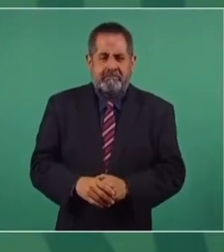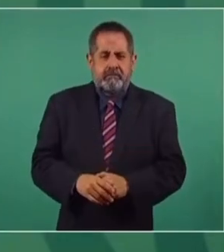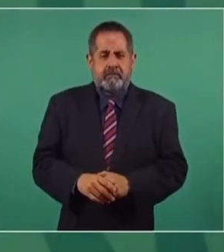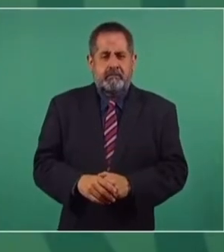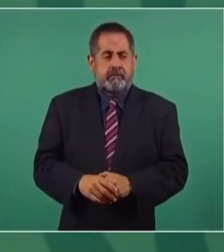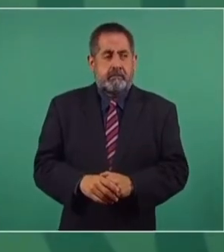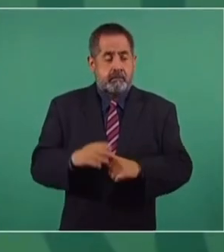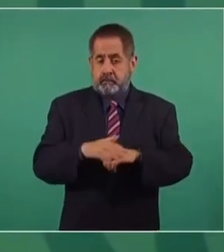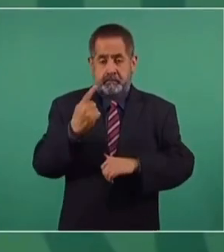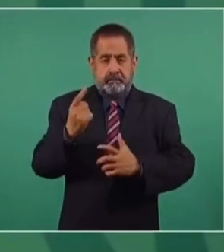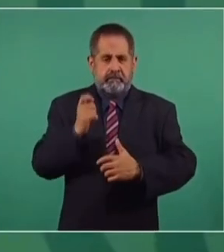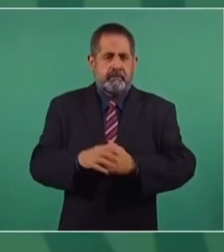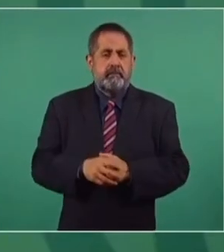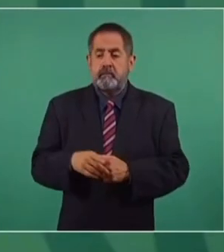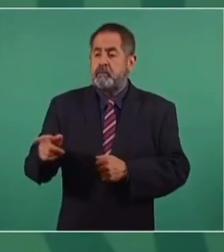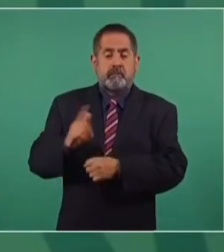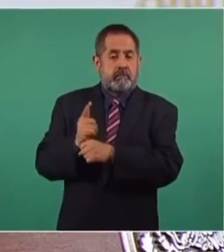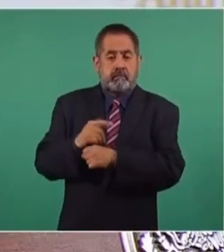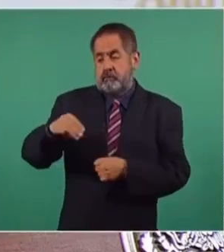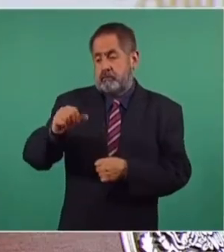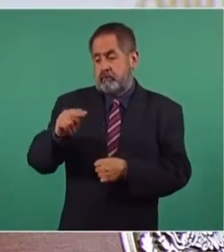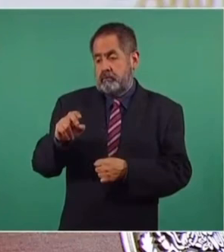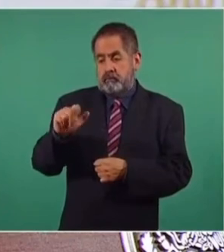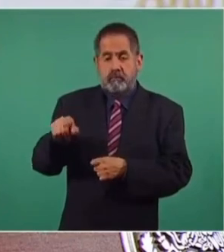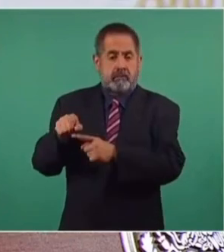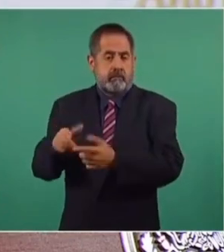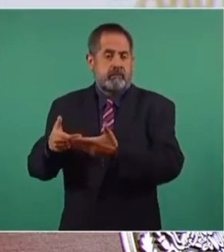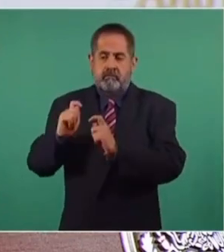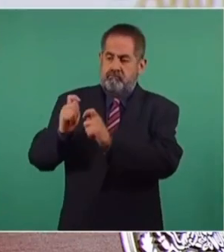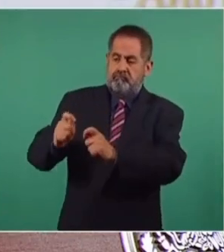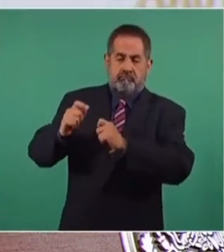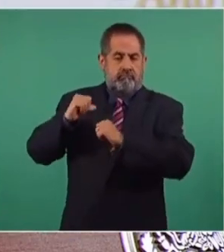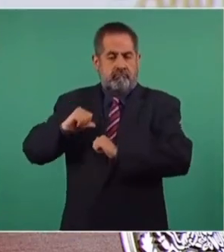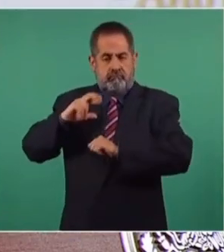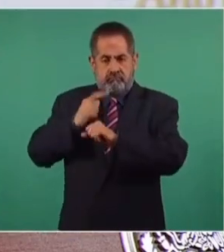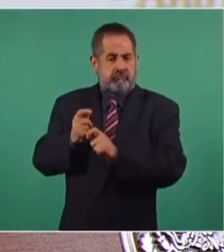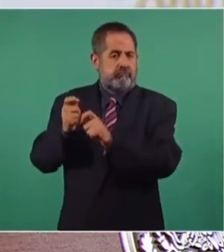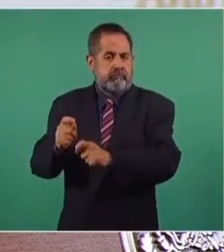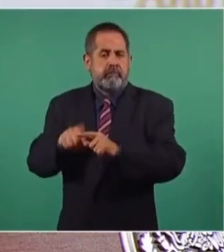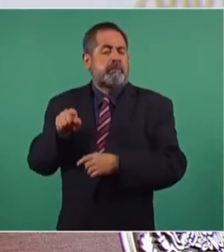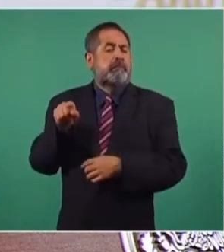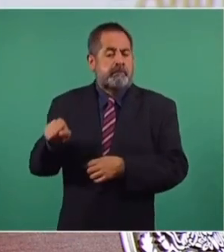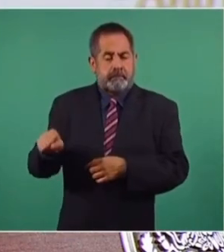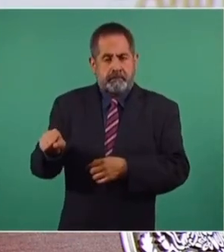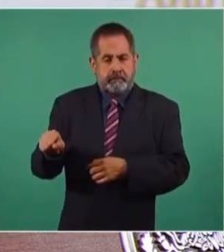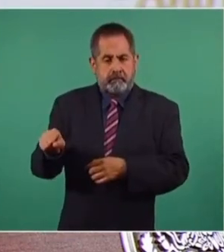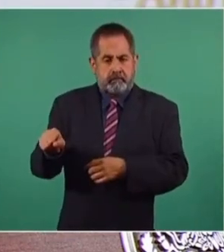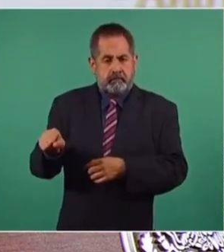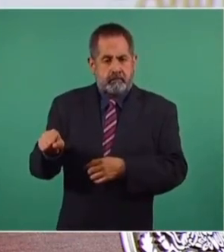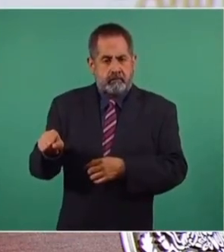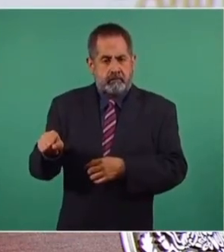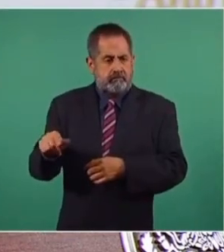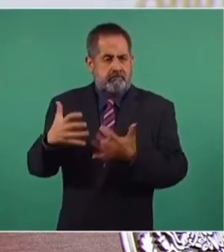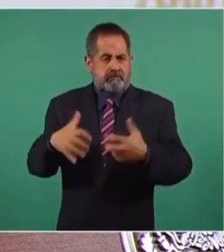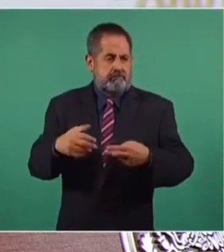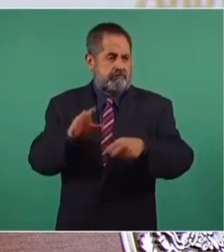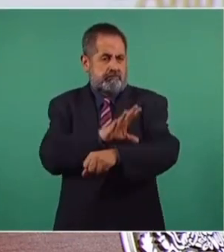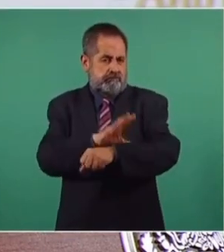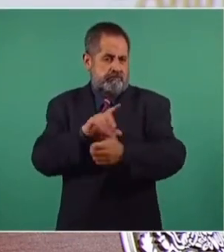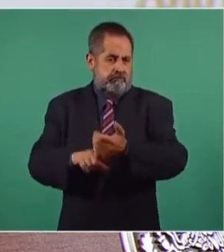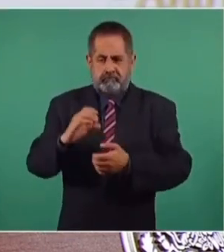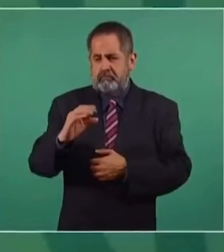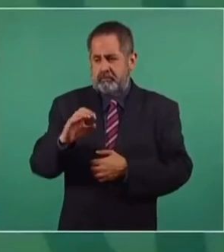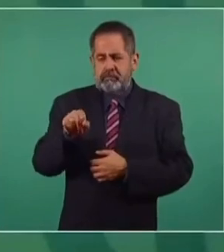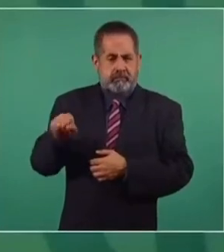medios. Porque el licenciado Bartlett ahora es el encargado de la industria eléctrica